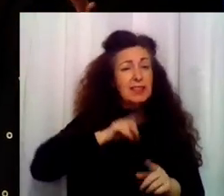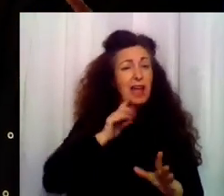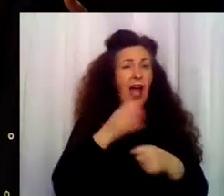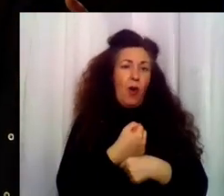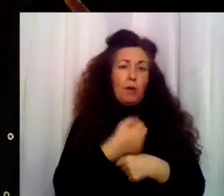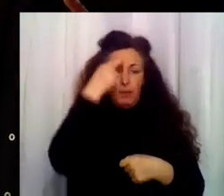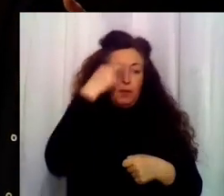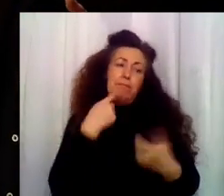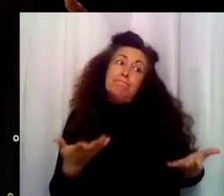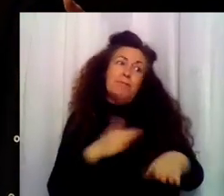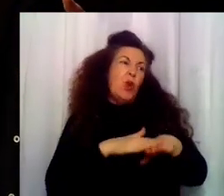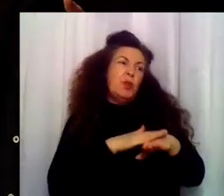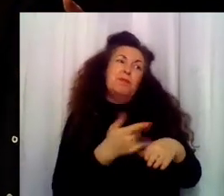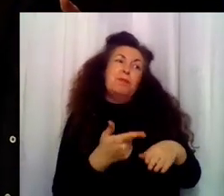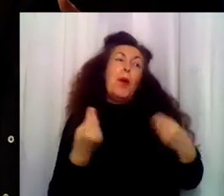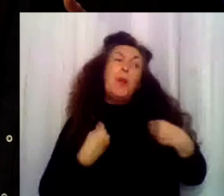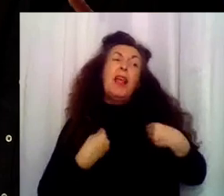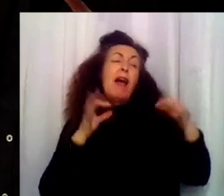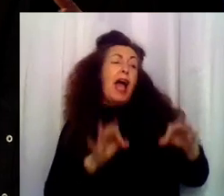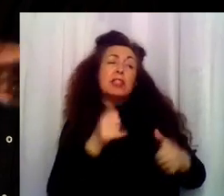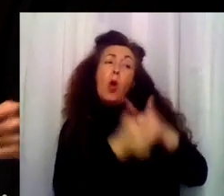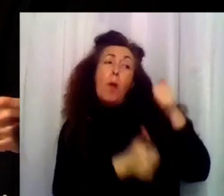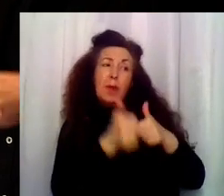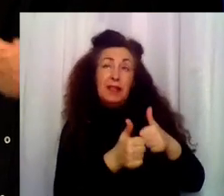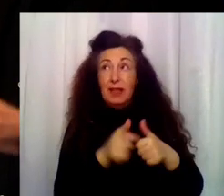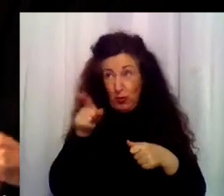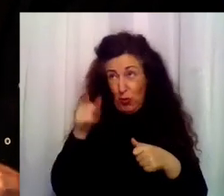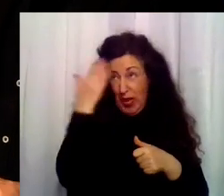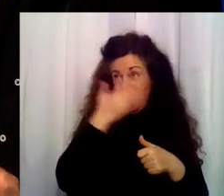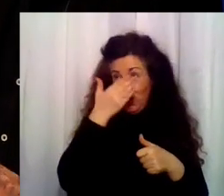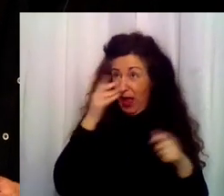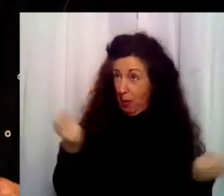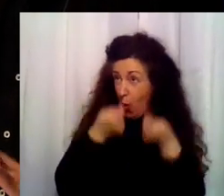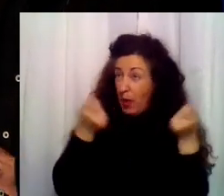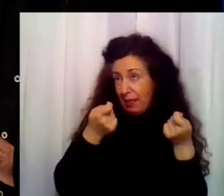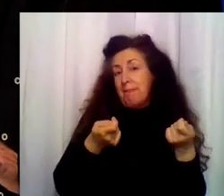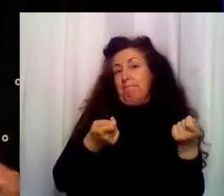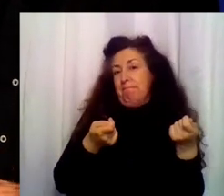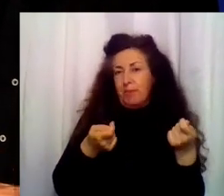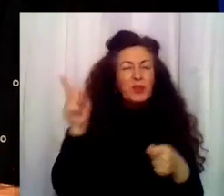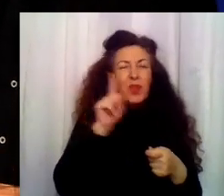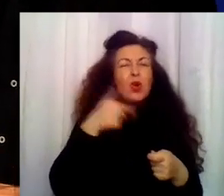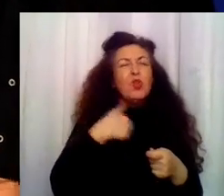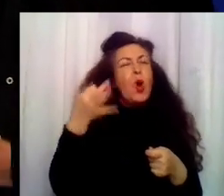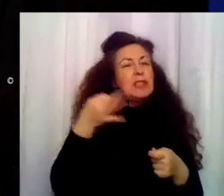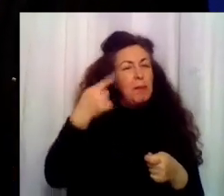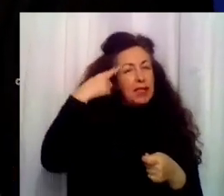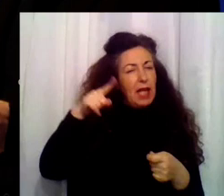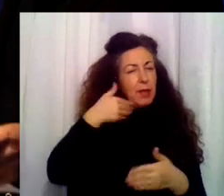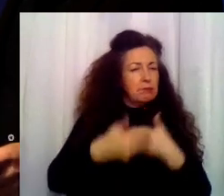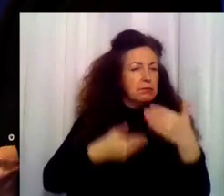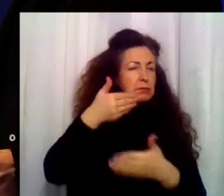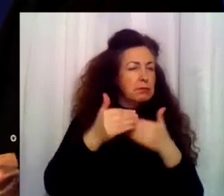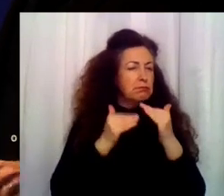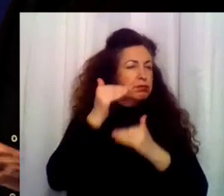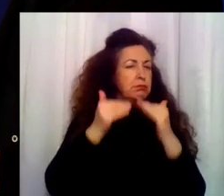competencia. Estudió usted publicidad, ¿no? No, no. Metí la cabeza. Sí. Yo siempre he sabido meter la cabeza. Tal vez lo